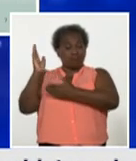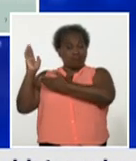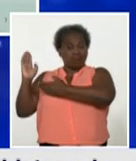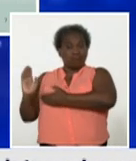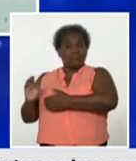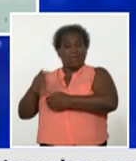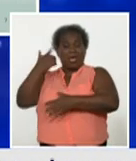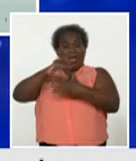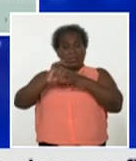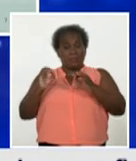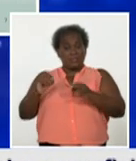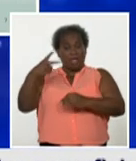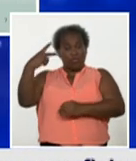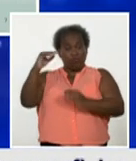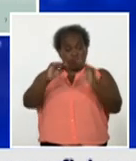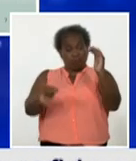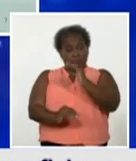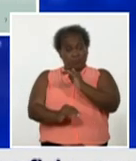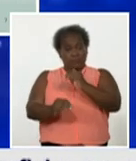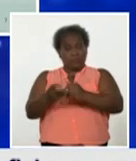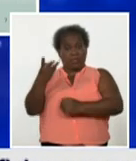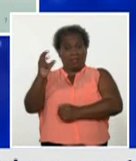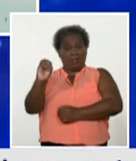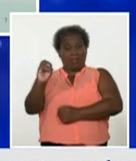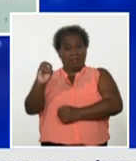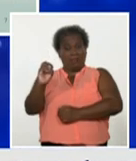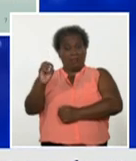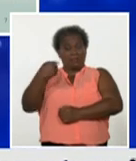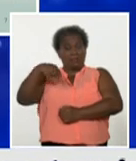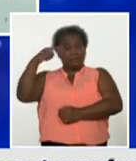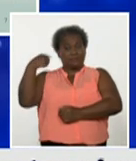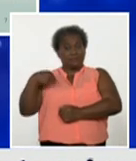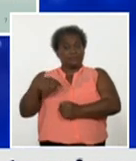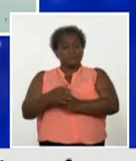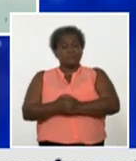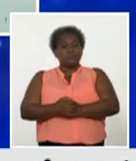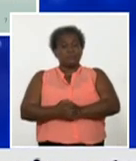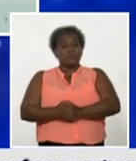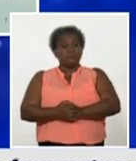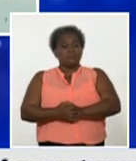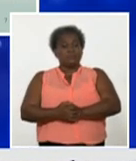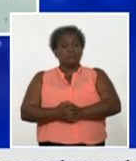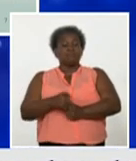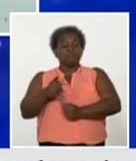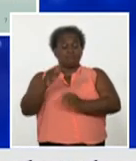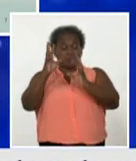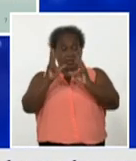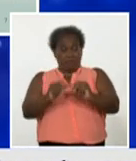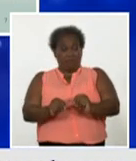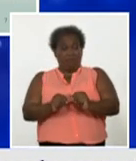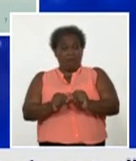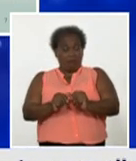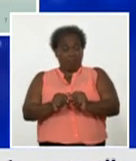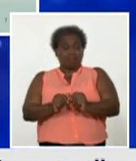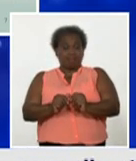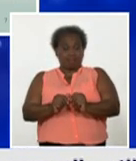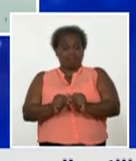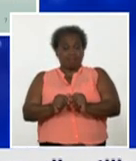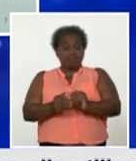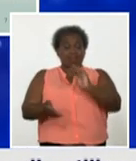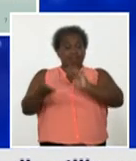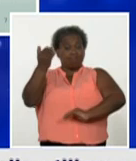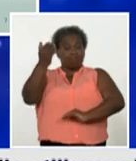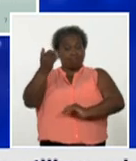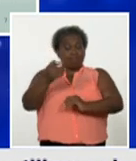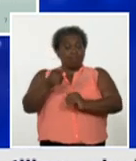dos el número de casos treinta en el día de ayer de toda forma una cifra que es elevada y de ahí